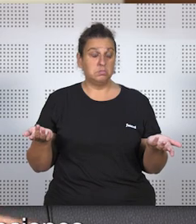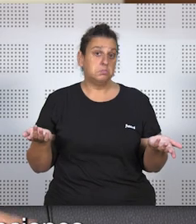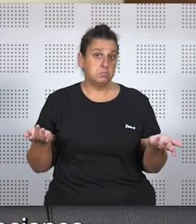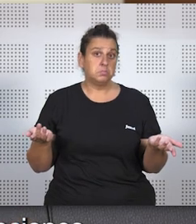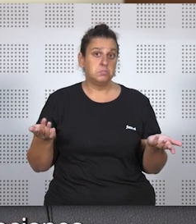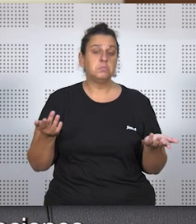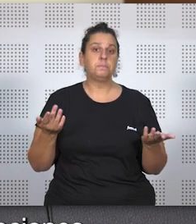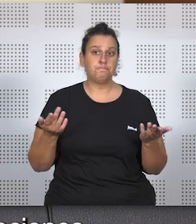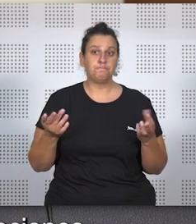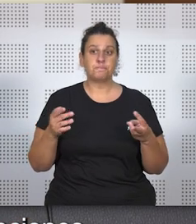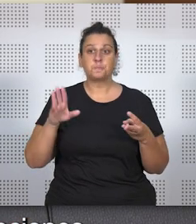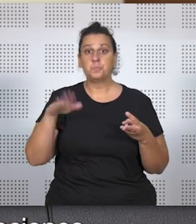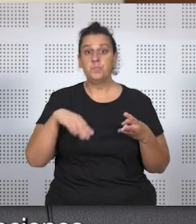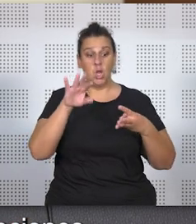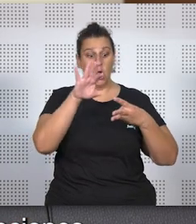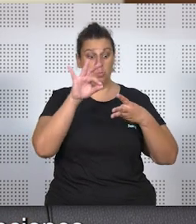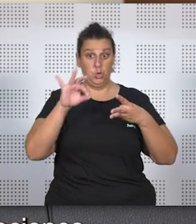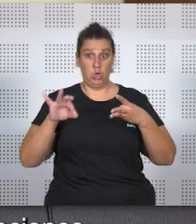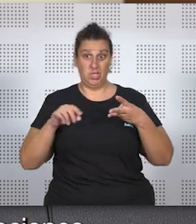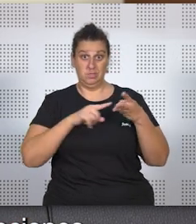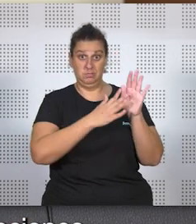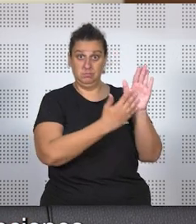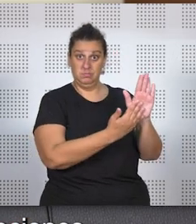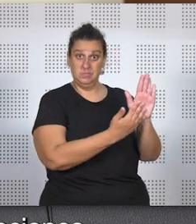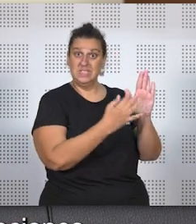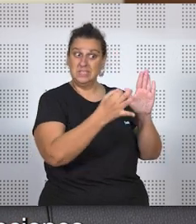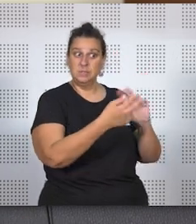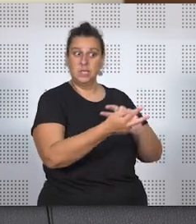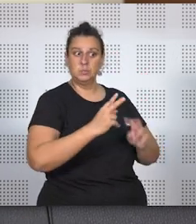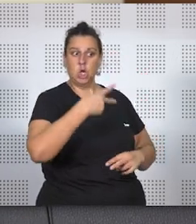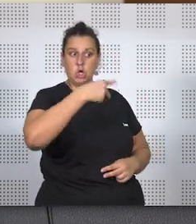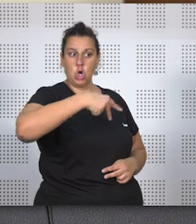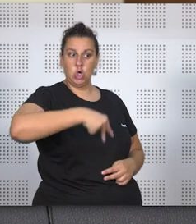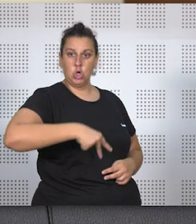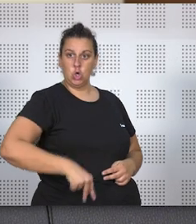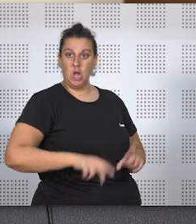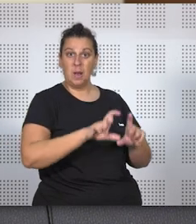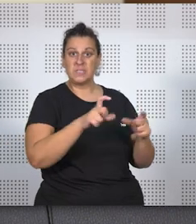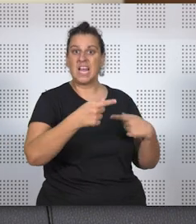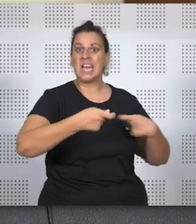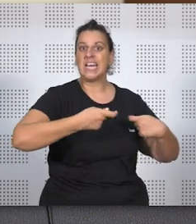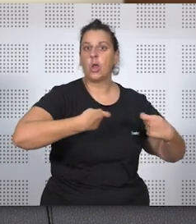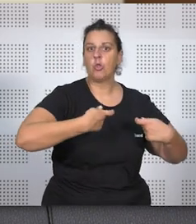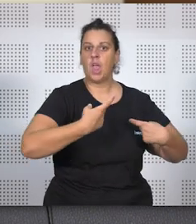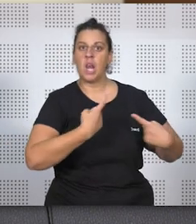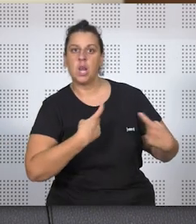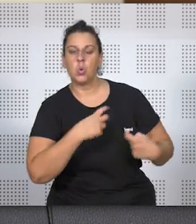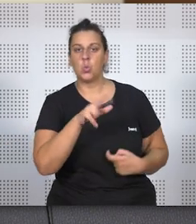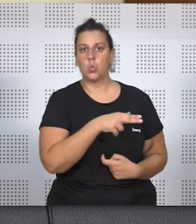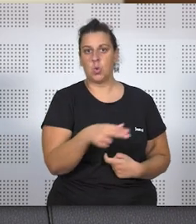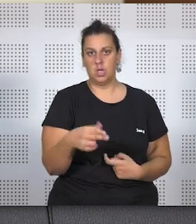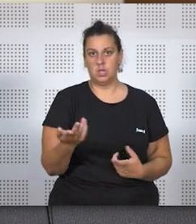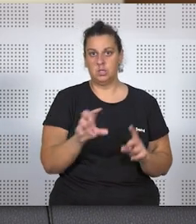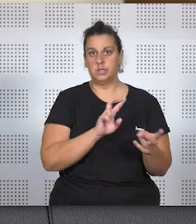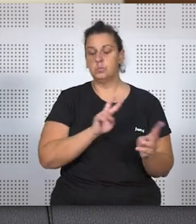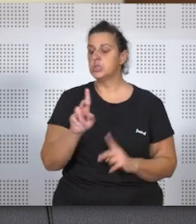y de todas las opciones que se le dieron siempre era la misma respuesta, por lo tanto la empresa nunca quiso negociar. La respuesta siempre era la